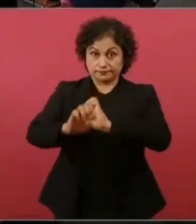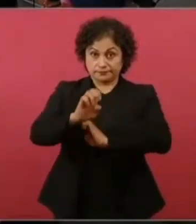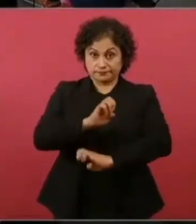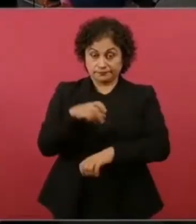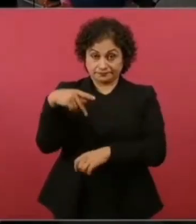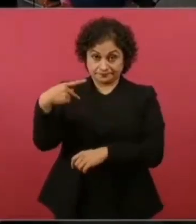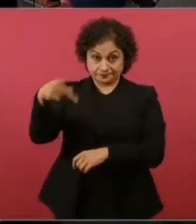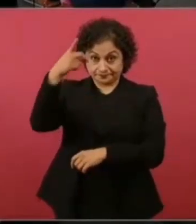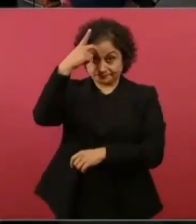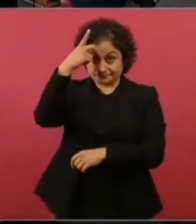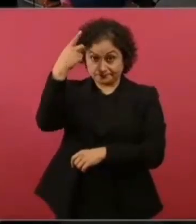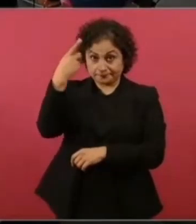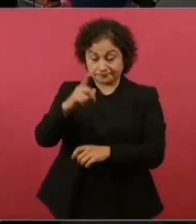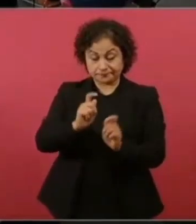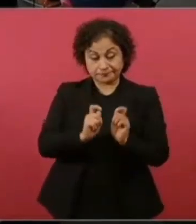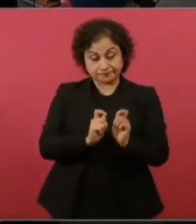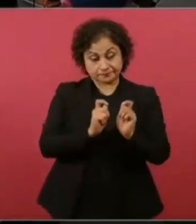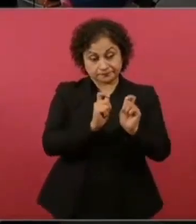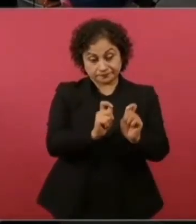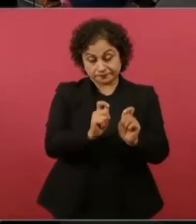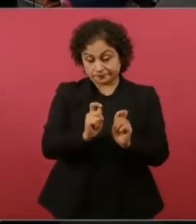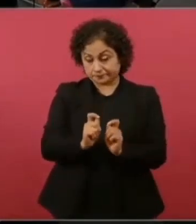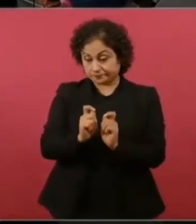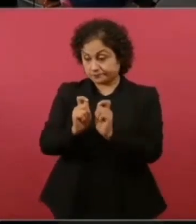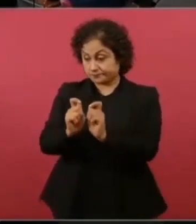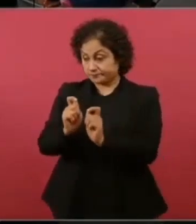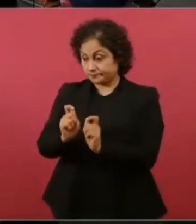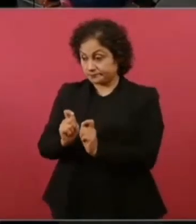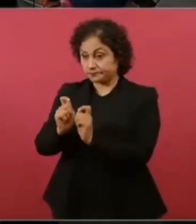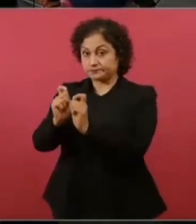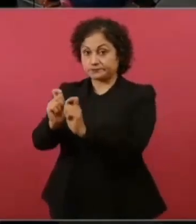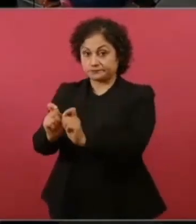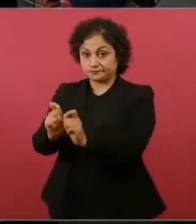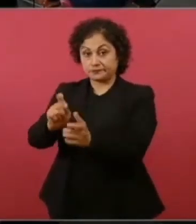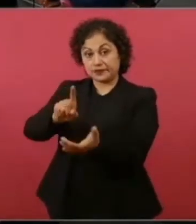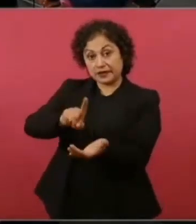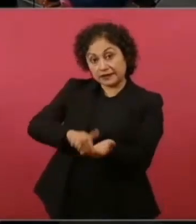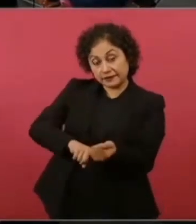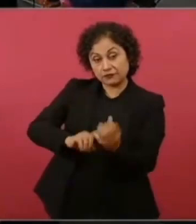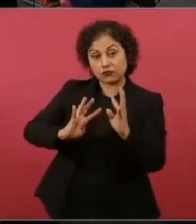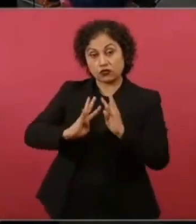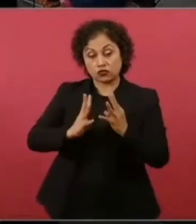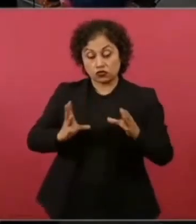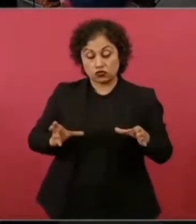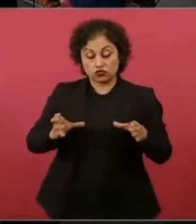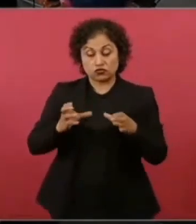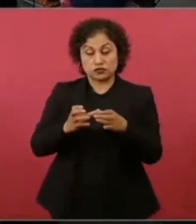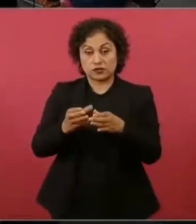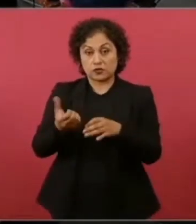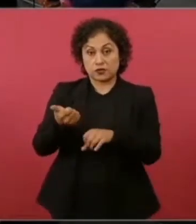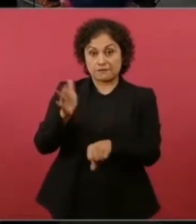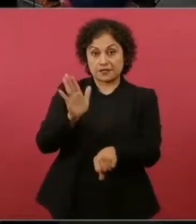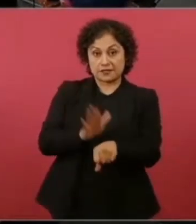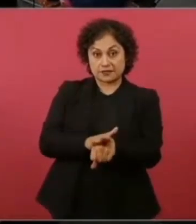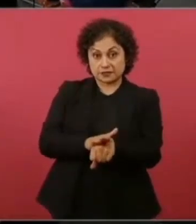y que en los consejos de administración de sus empresas iba a quedar su hijo. hijo. ¡Gracias!